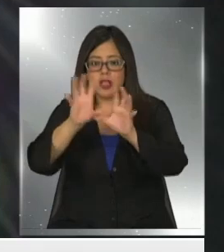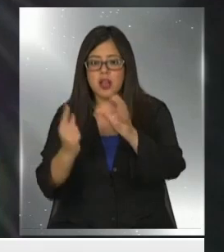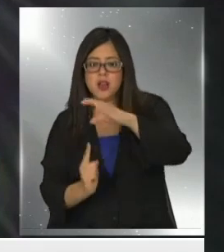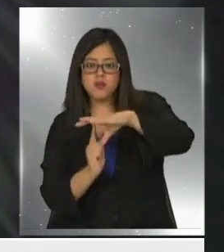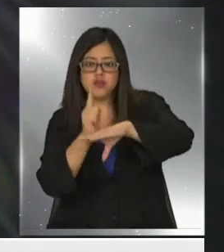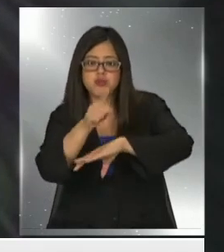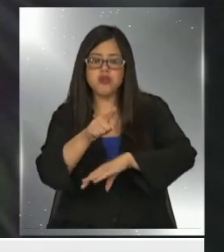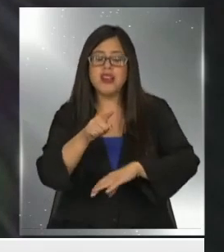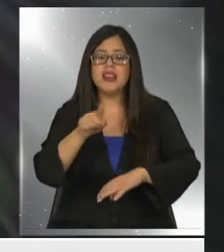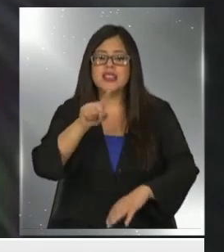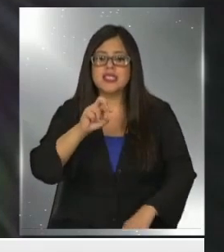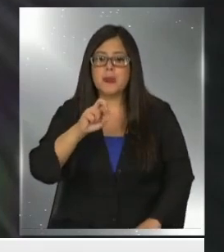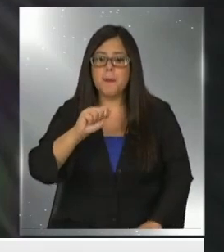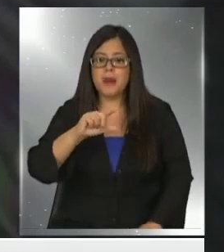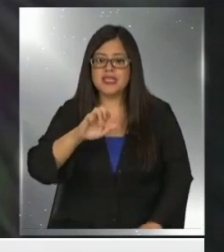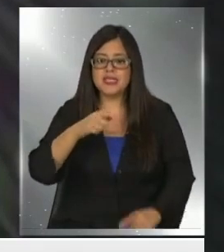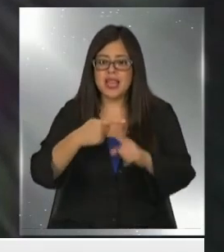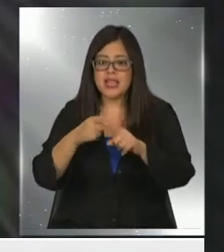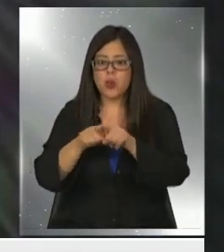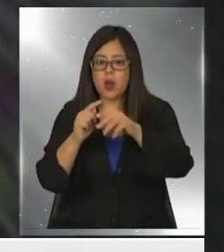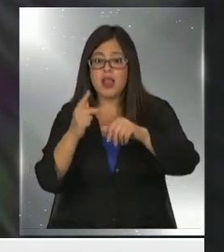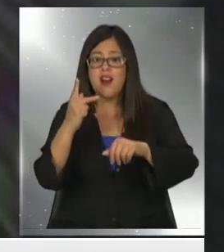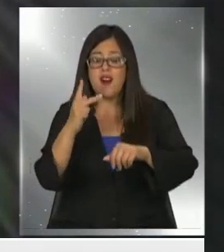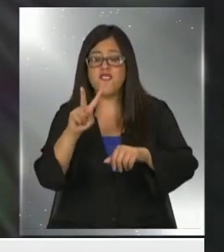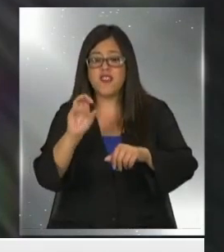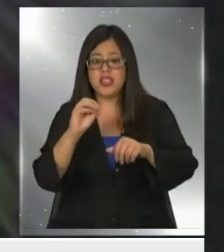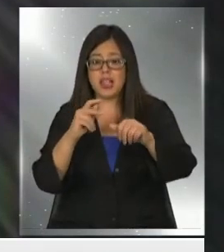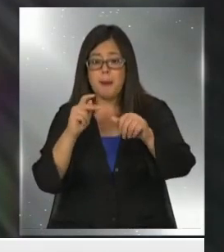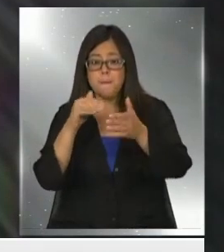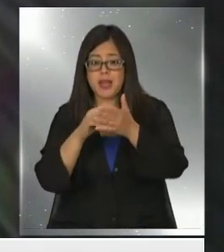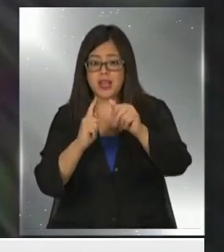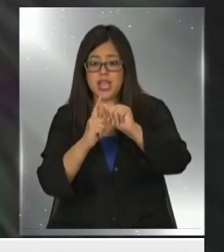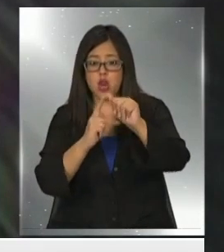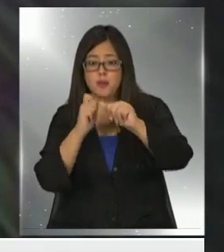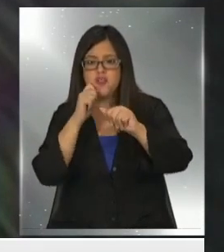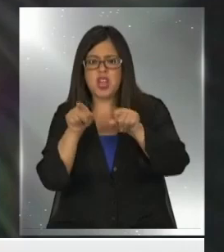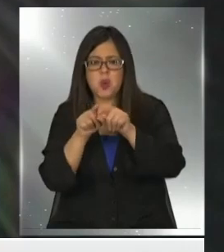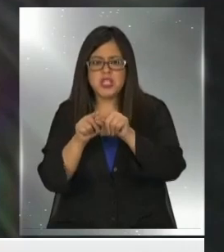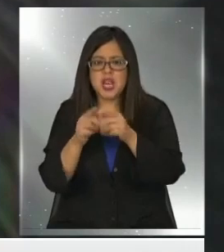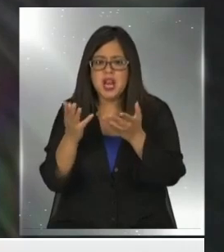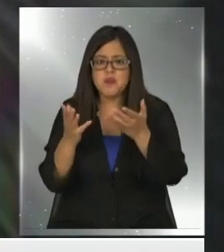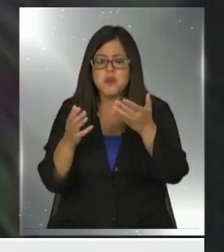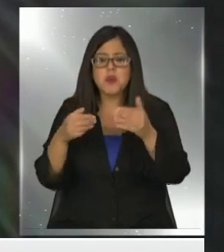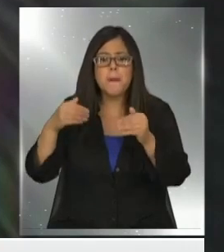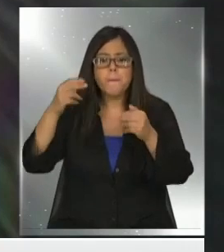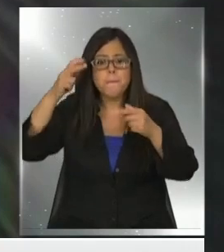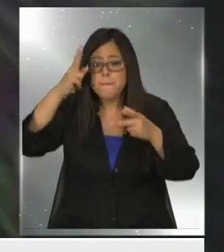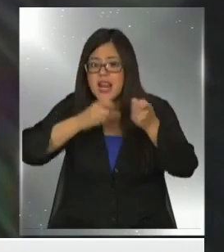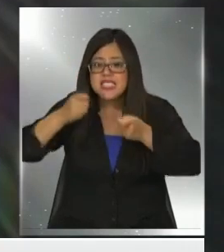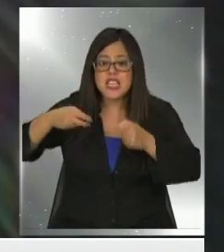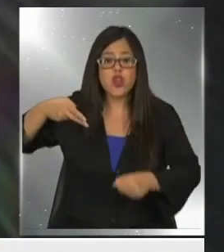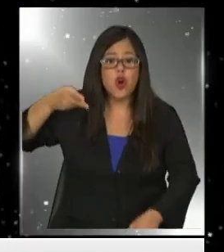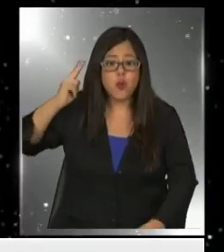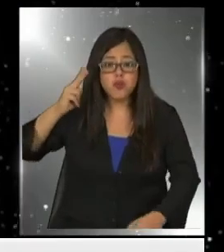9 de SpaceX y que ya va en camino a más de 20 mil kilómetros por hora, es como el puerto de una pequeña micro y va a chocar, va